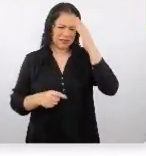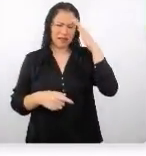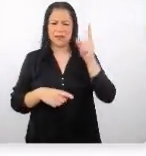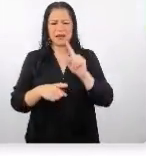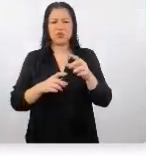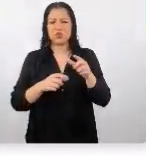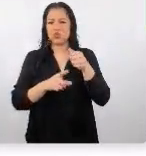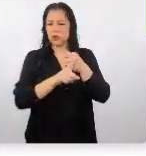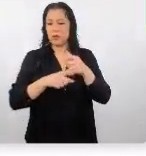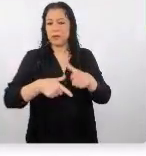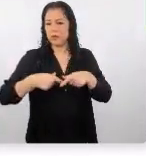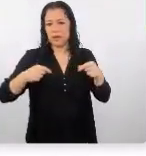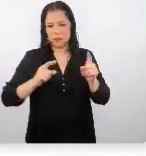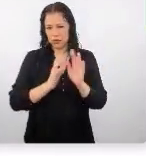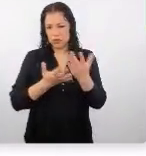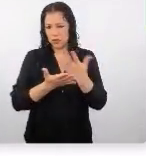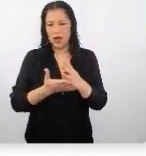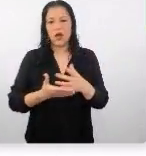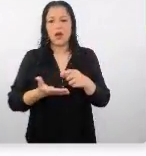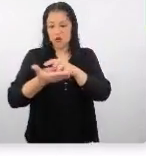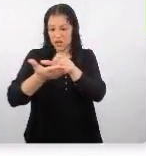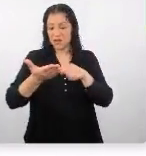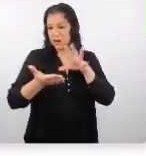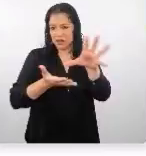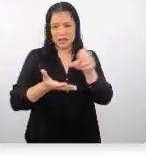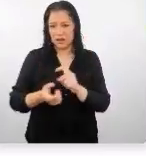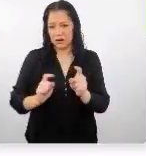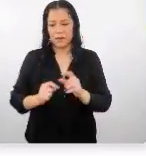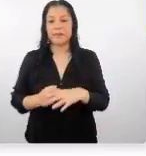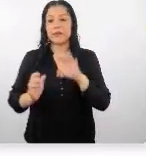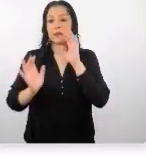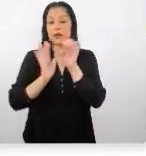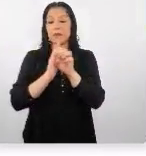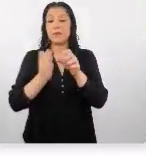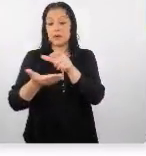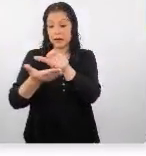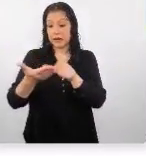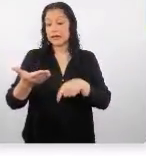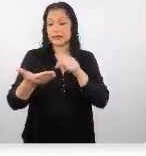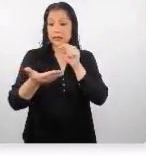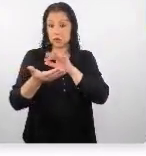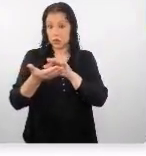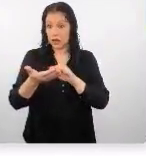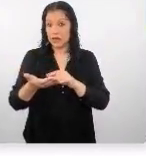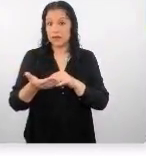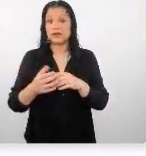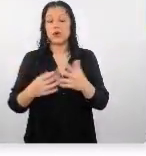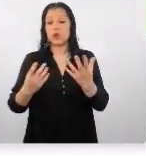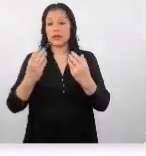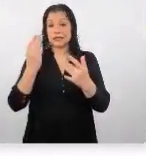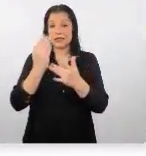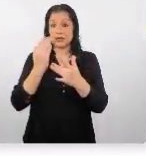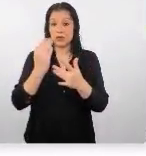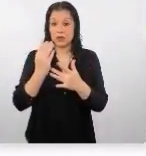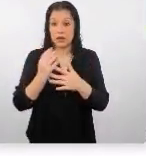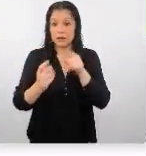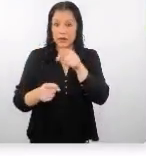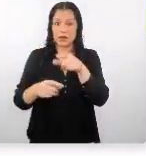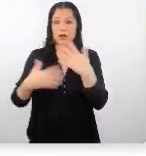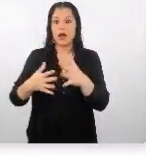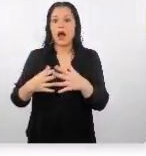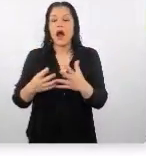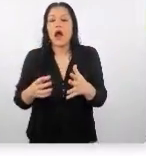billetera o el celular los celulares por ejemplo los instrumentos todo lo que es tecnología para ellos es